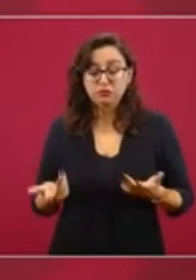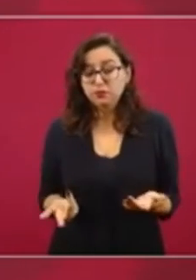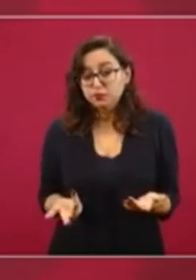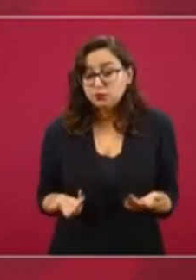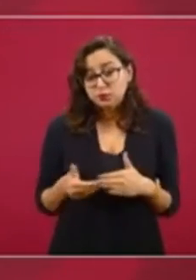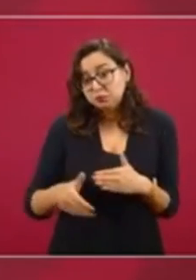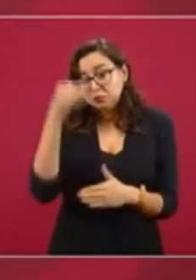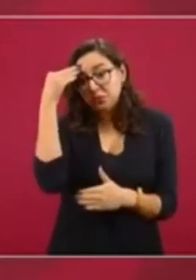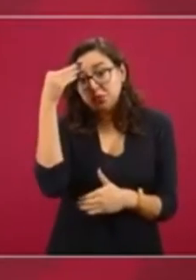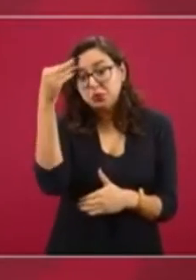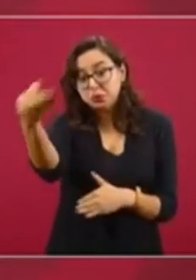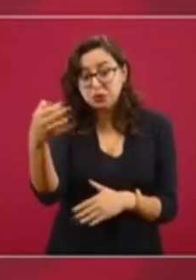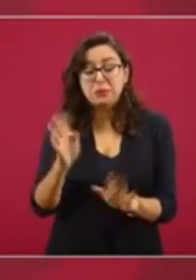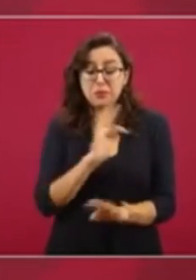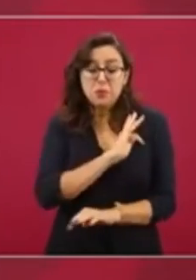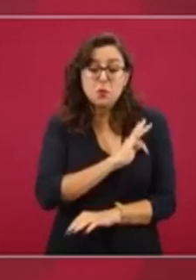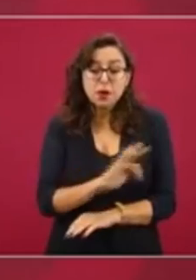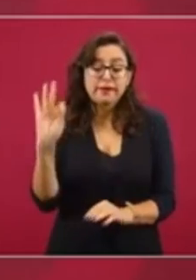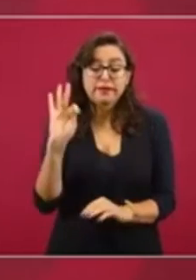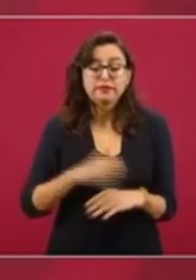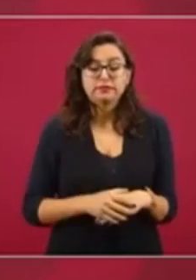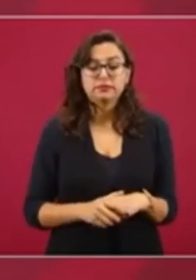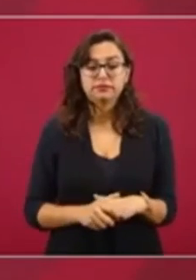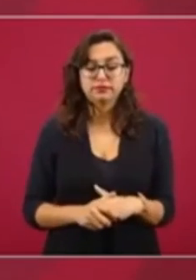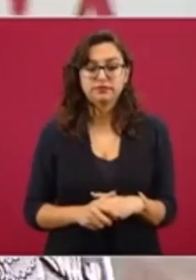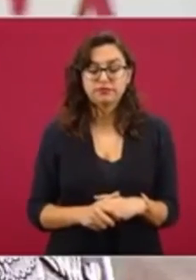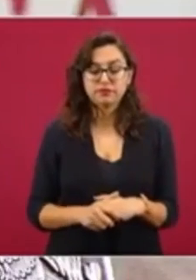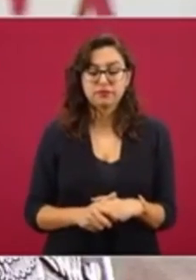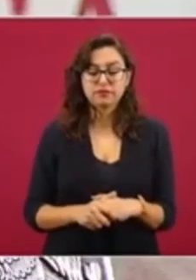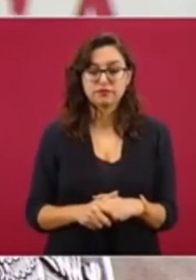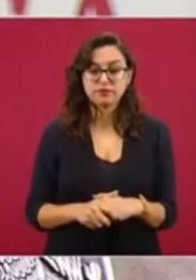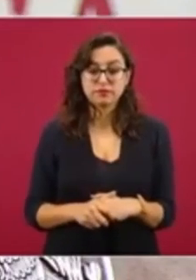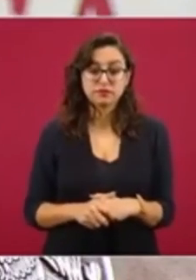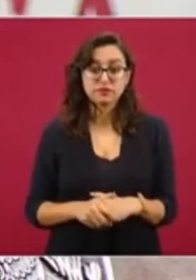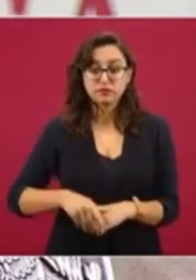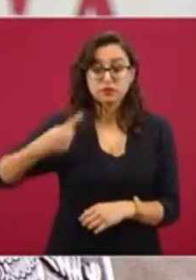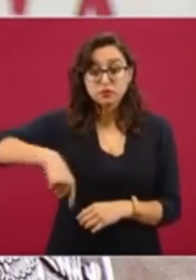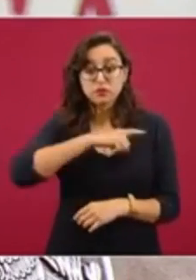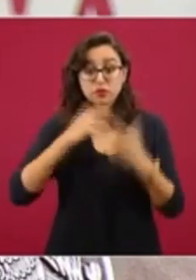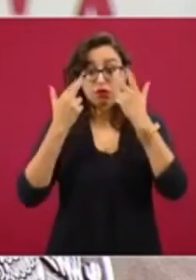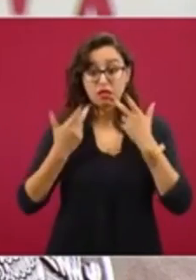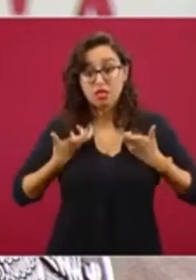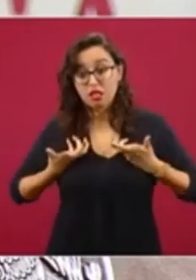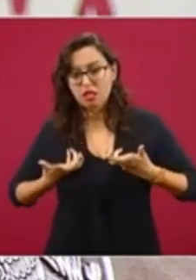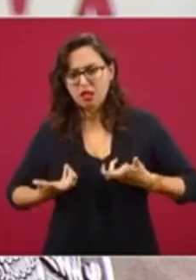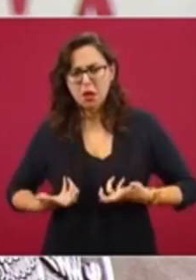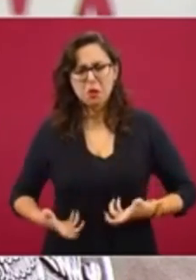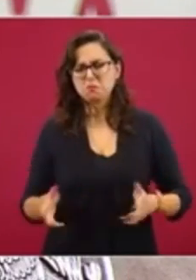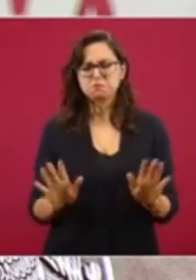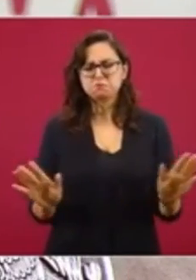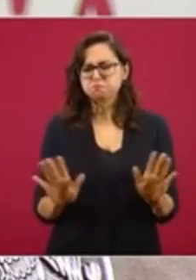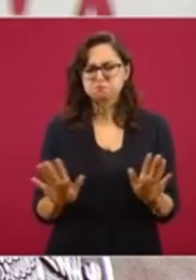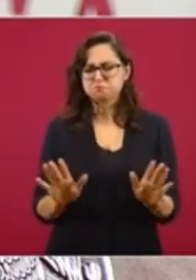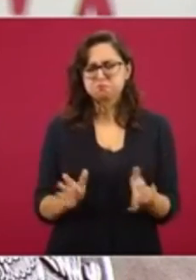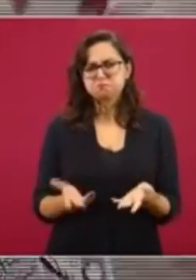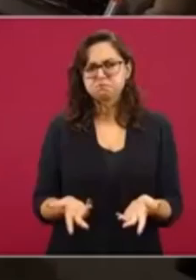tiempo. Y no debemos de alarmarnos si hay